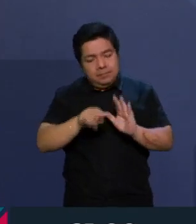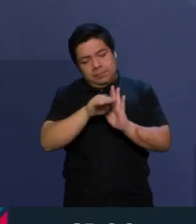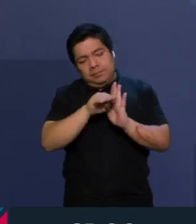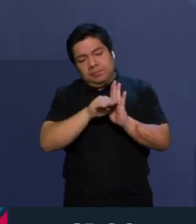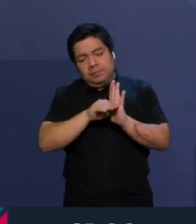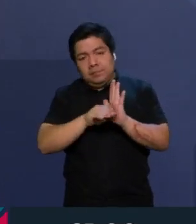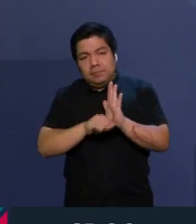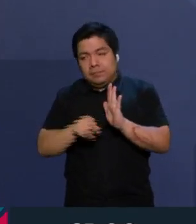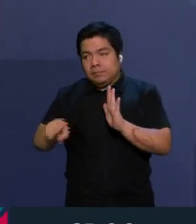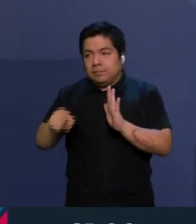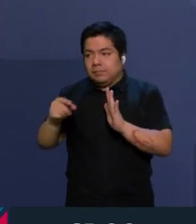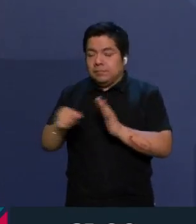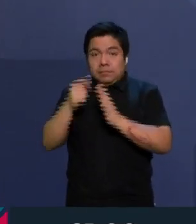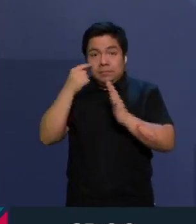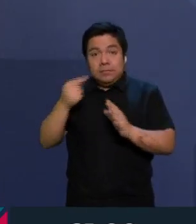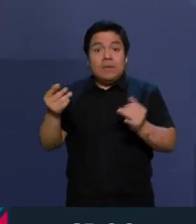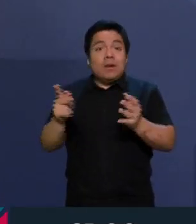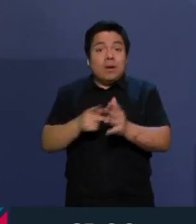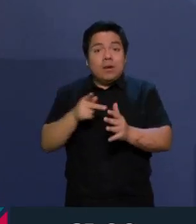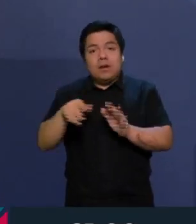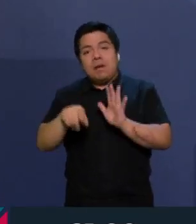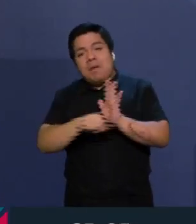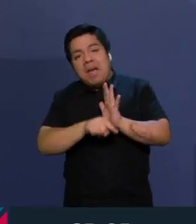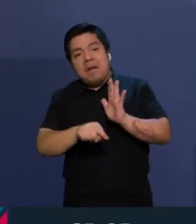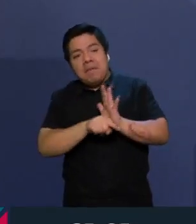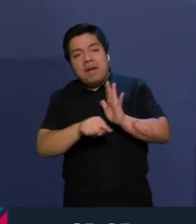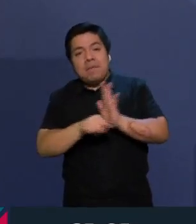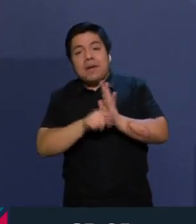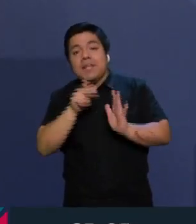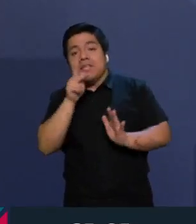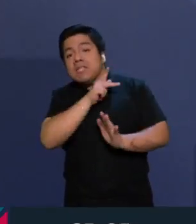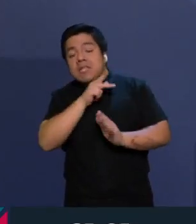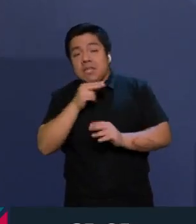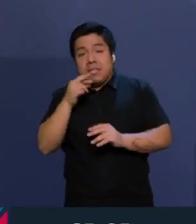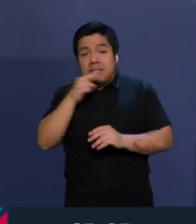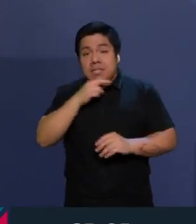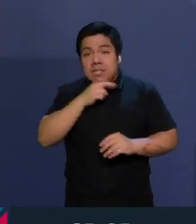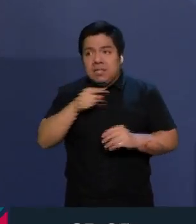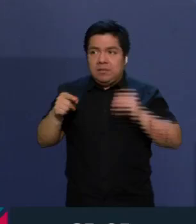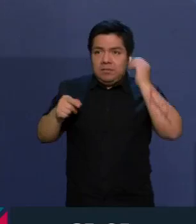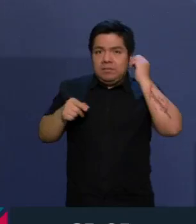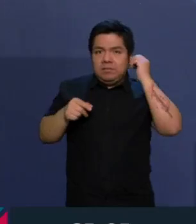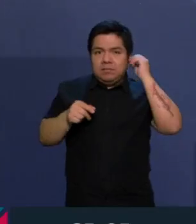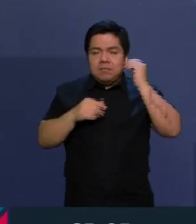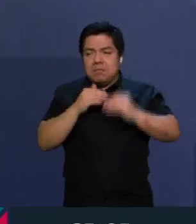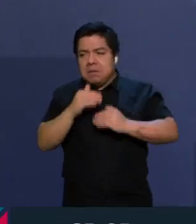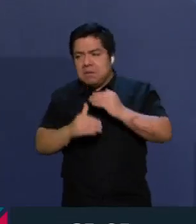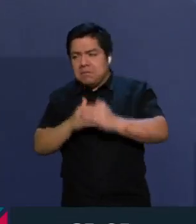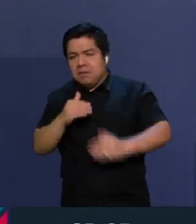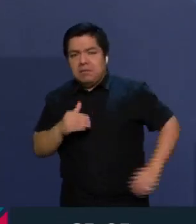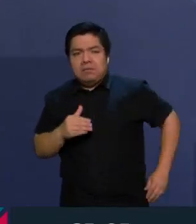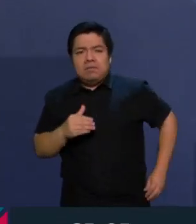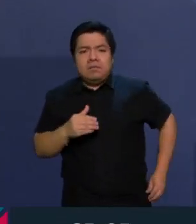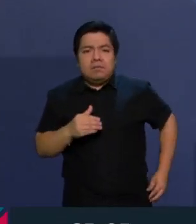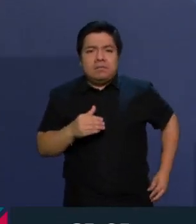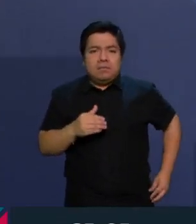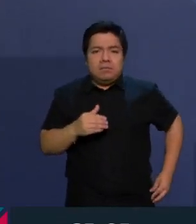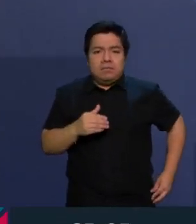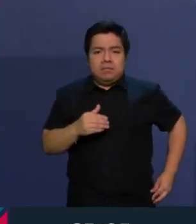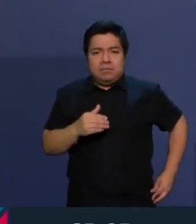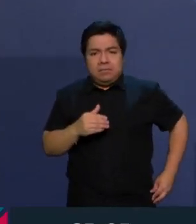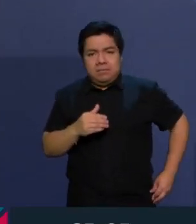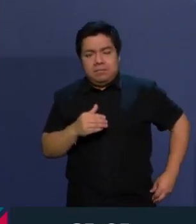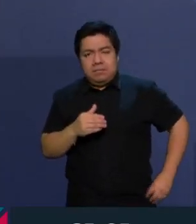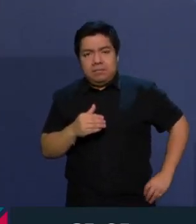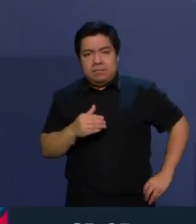automática, se reactivó una campaña de desprestigio contra petróleos mexicanos que se activa cada tanto tiempo. Dicen que conviene más privatizar